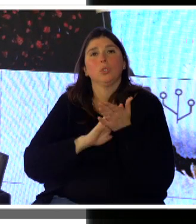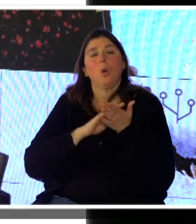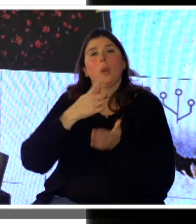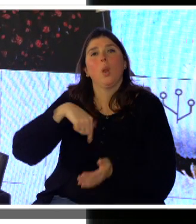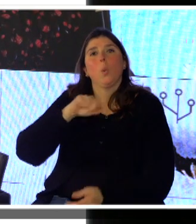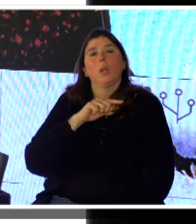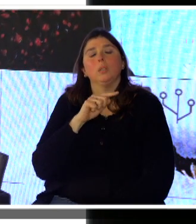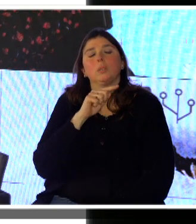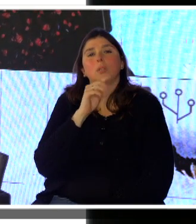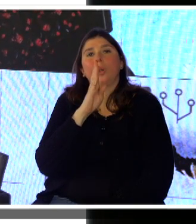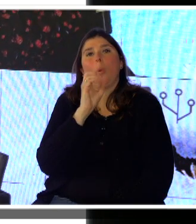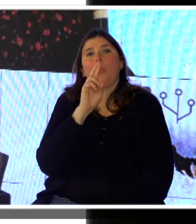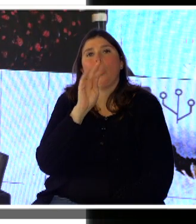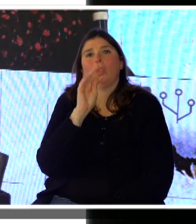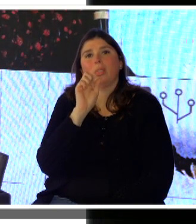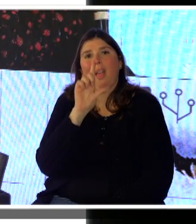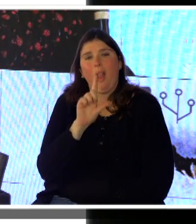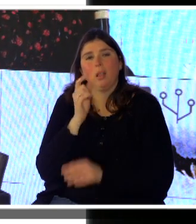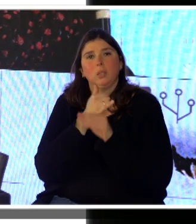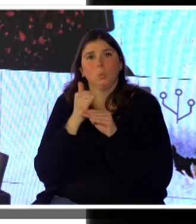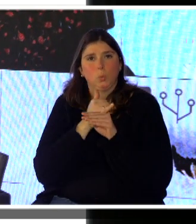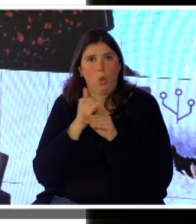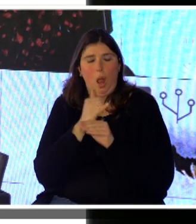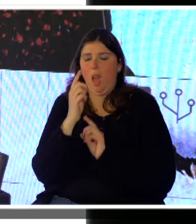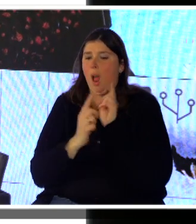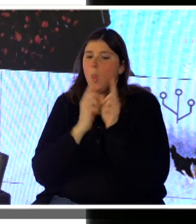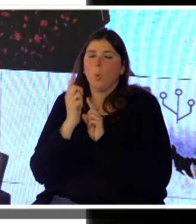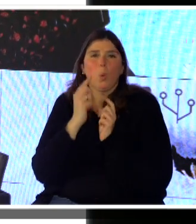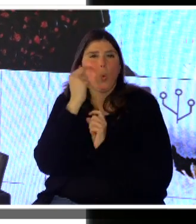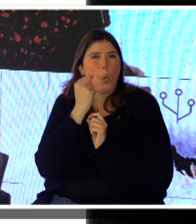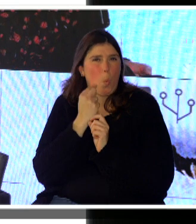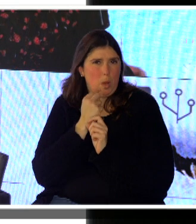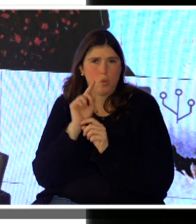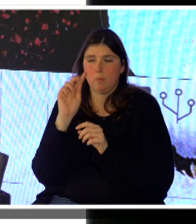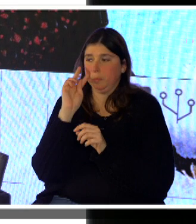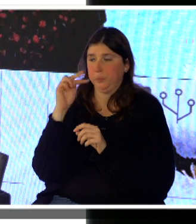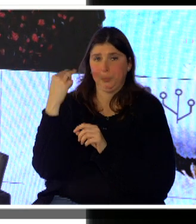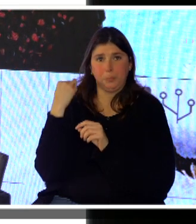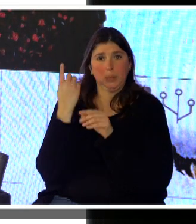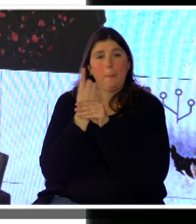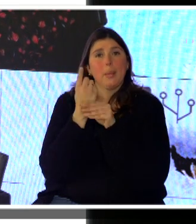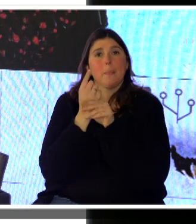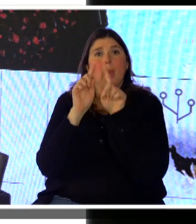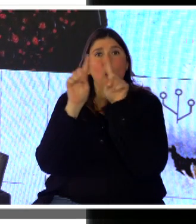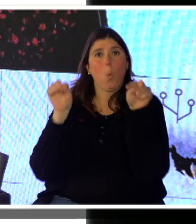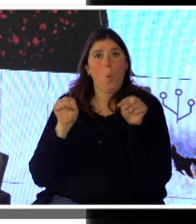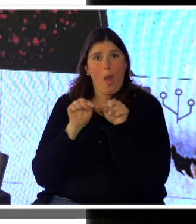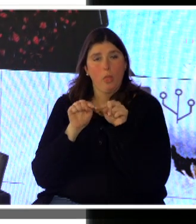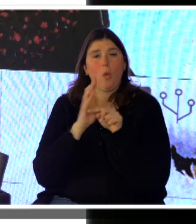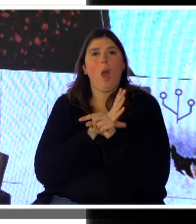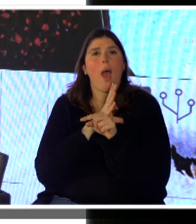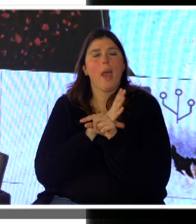Montevideo-Gubú, algunos números. Como podrán ver en el primer cuadro, el portal está teniendo un aumento